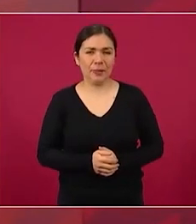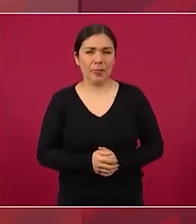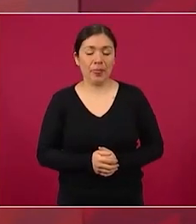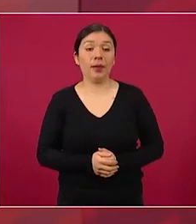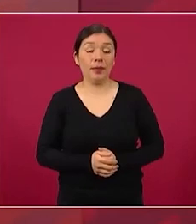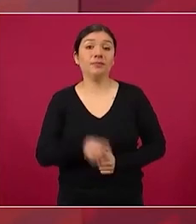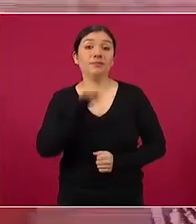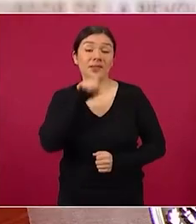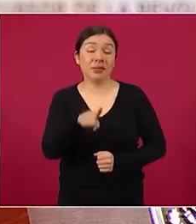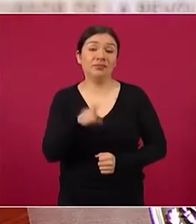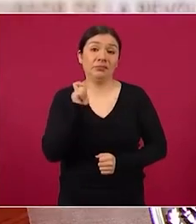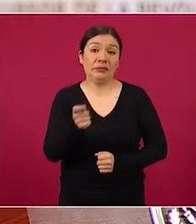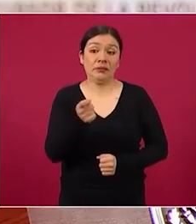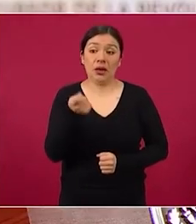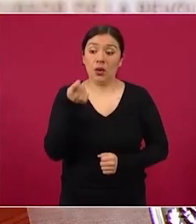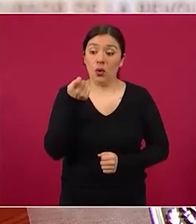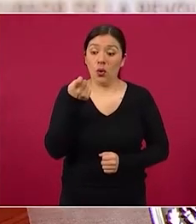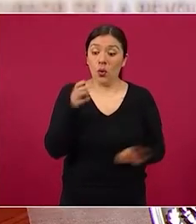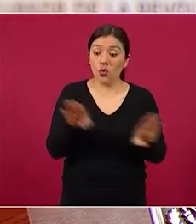mandaban